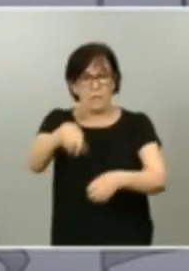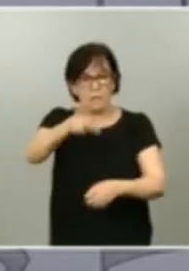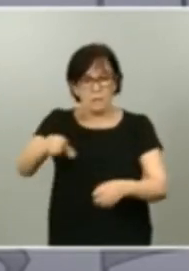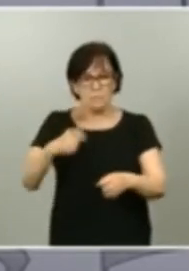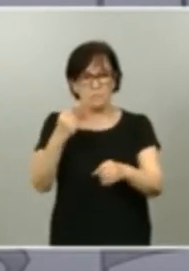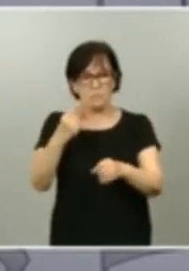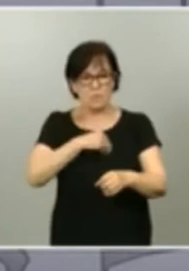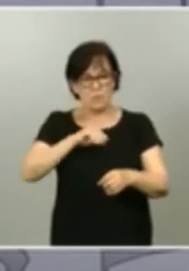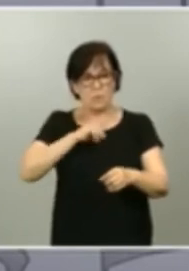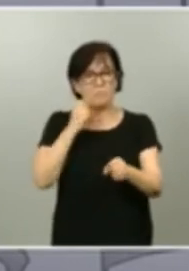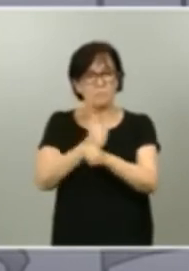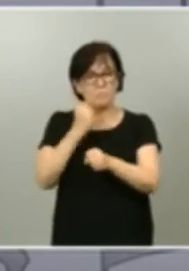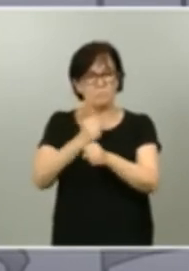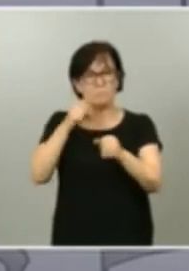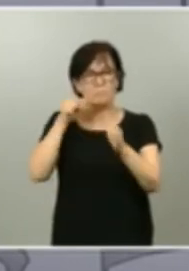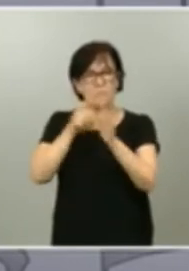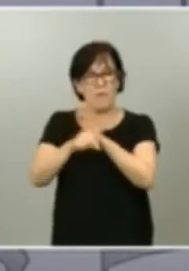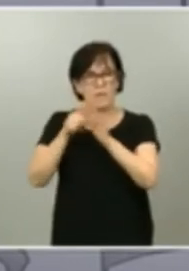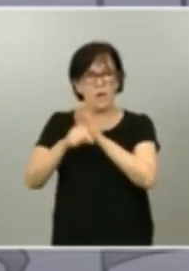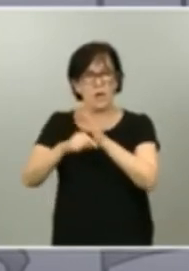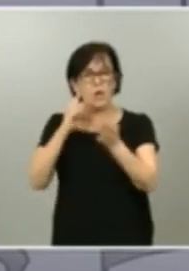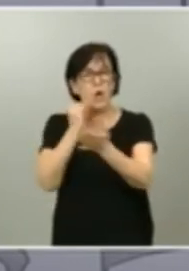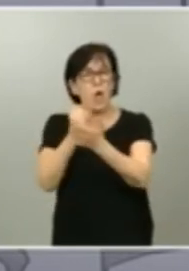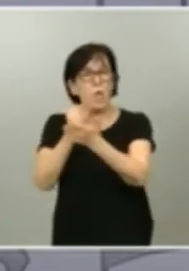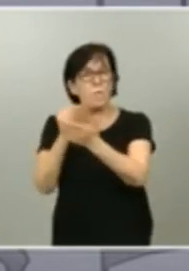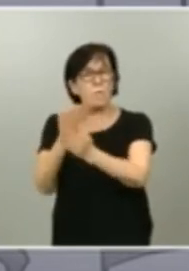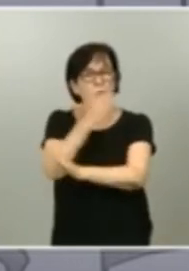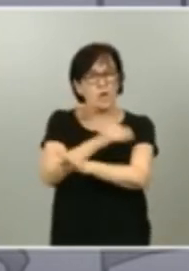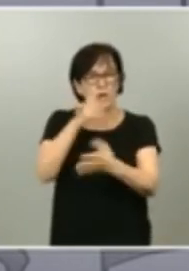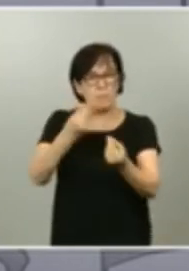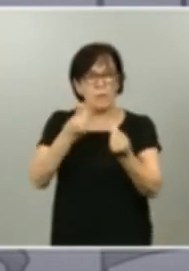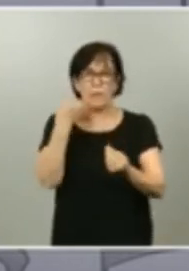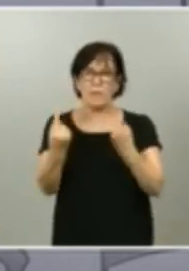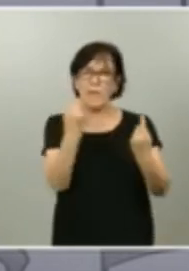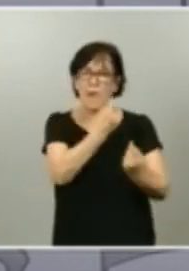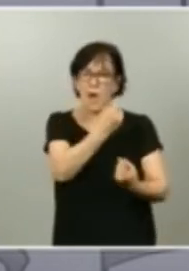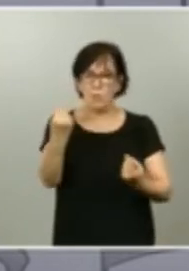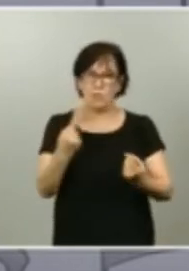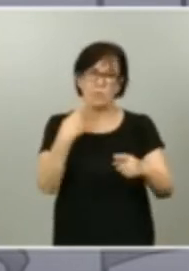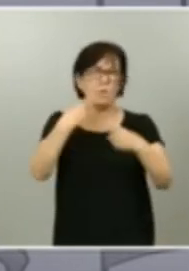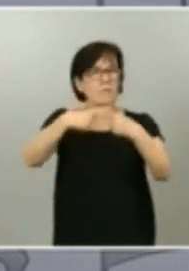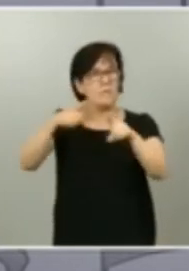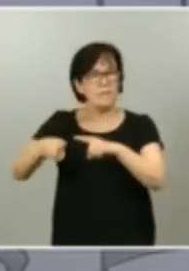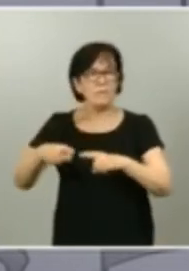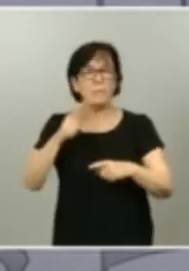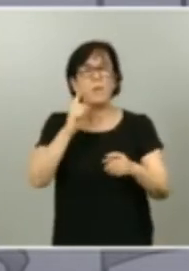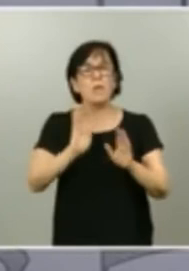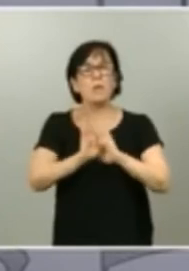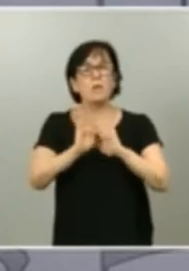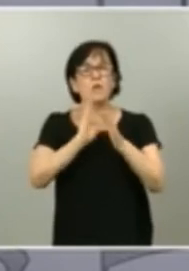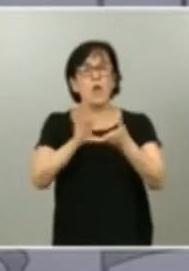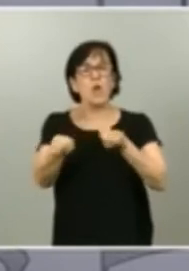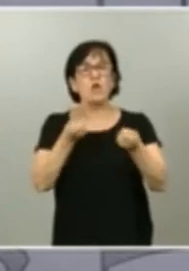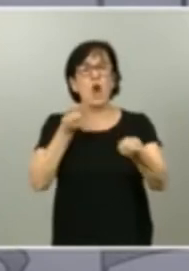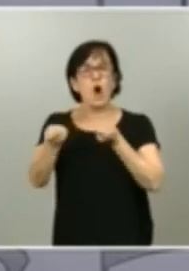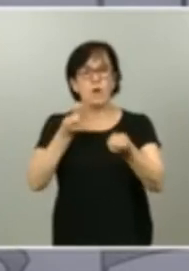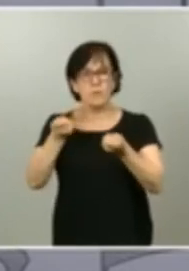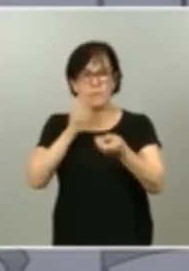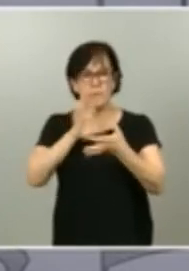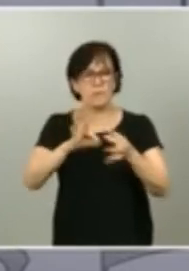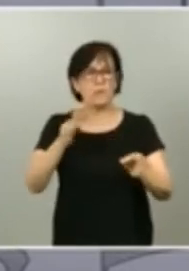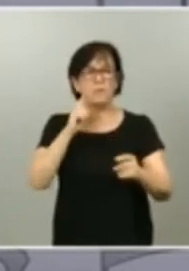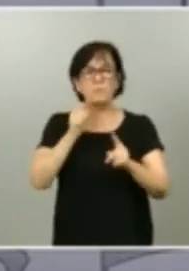prototipos cada uno de ellos con una aproximación diferente pero manteniendo una coordinación entre sí que jamás se había producido